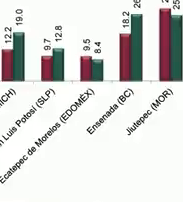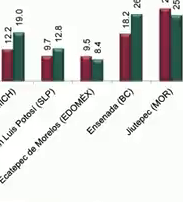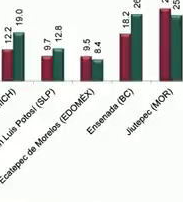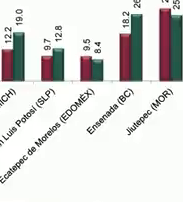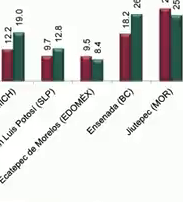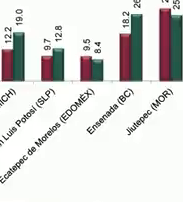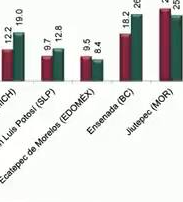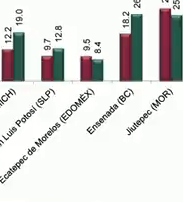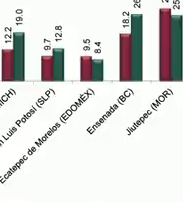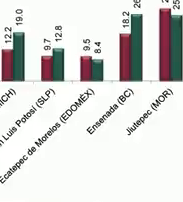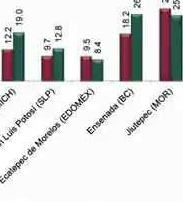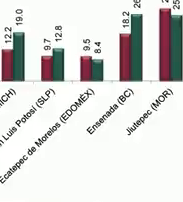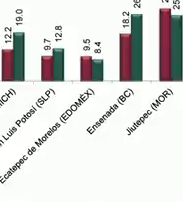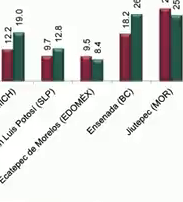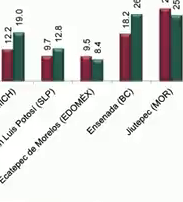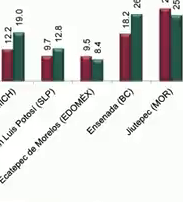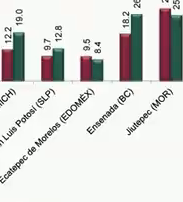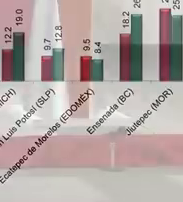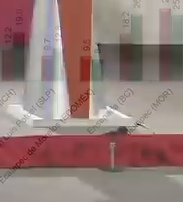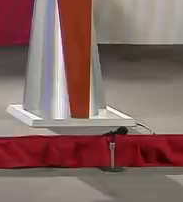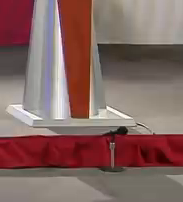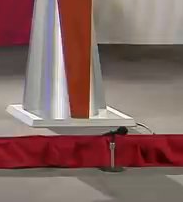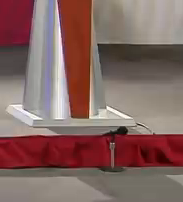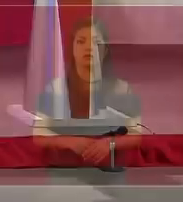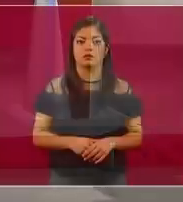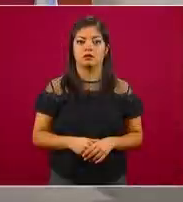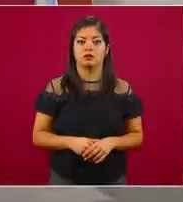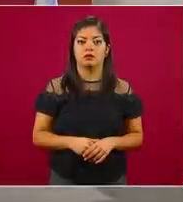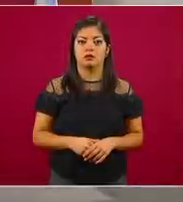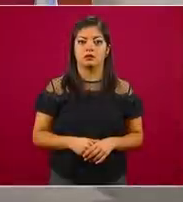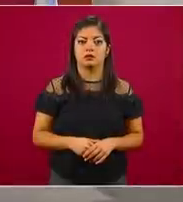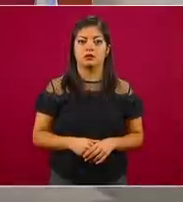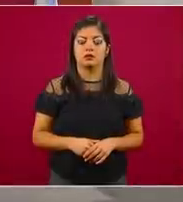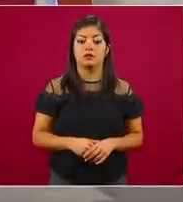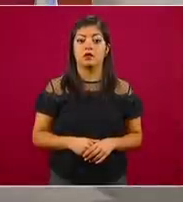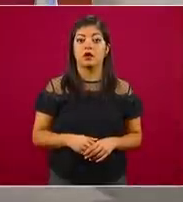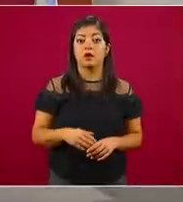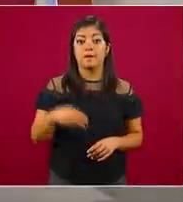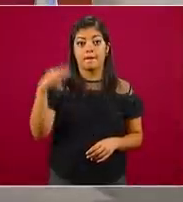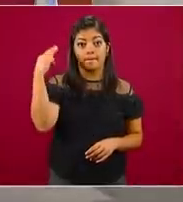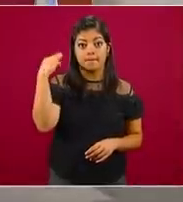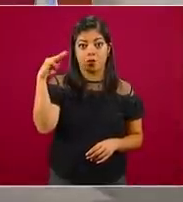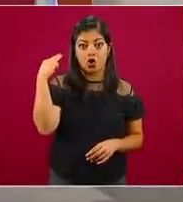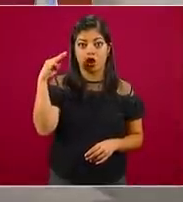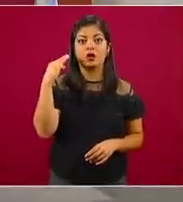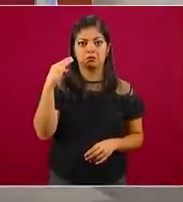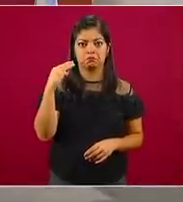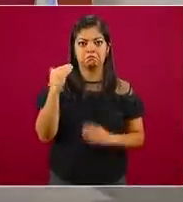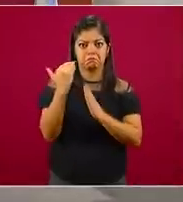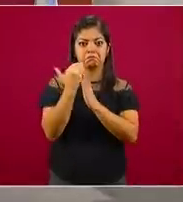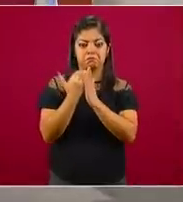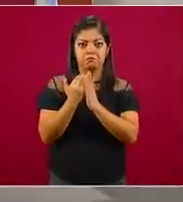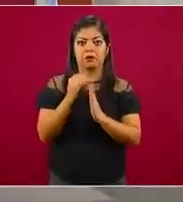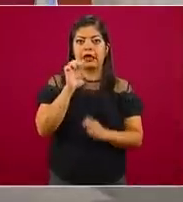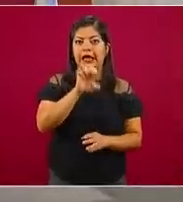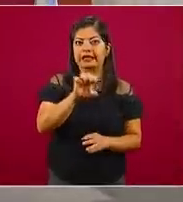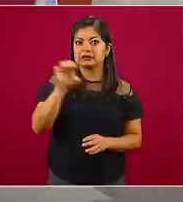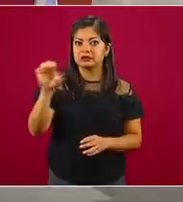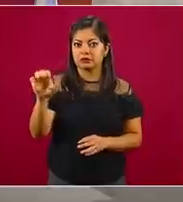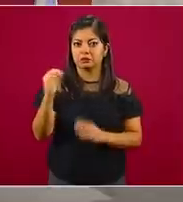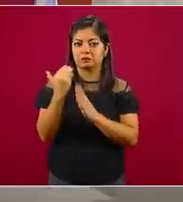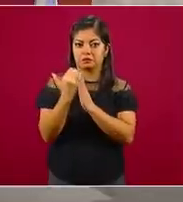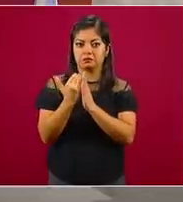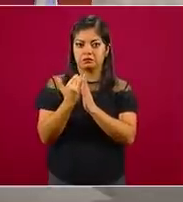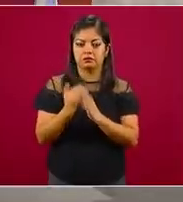hemos podido avanzar, Chihuahua ligeramente, Morelia un poco, Ensenada un poco.